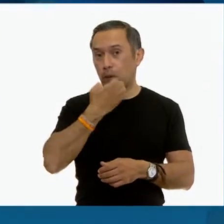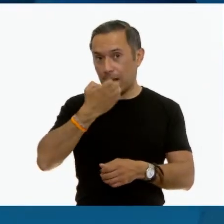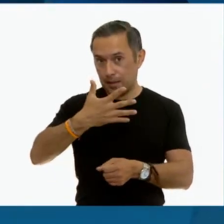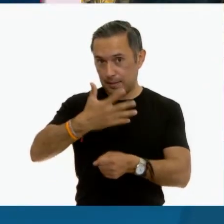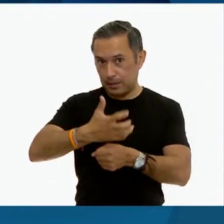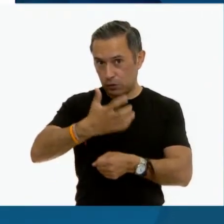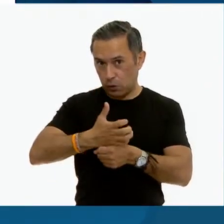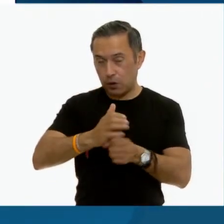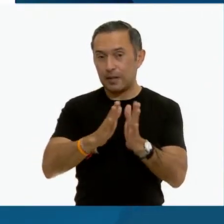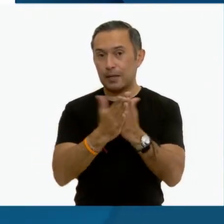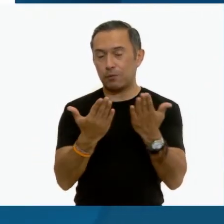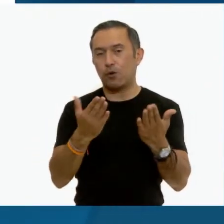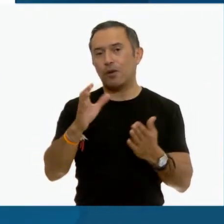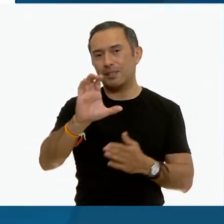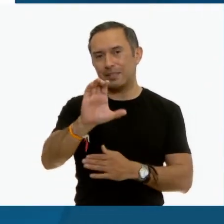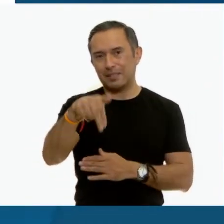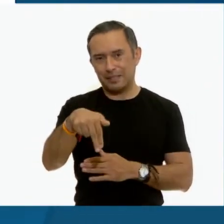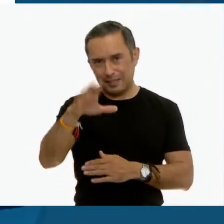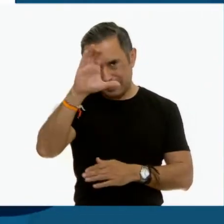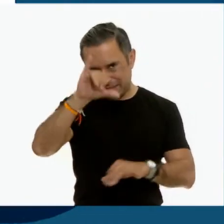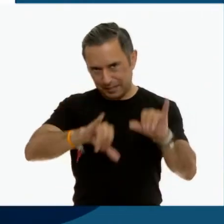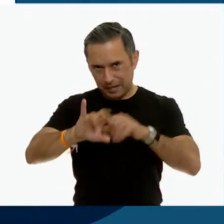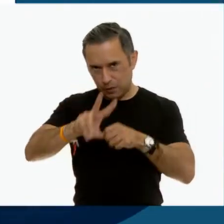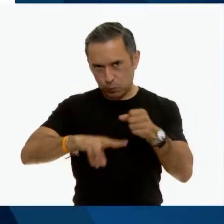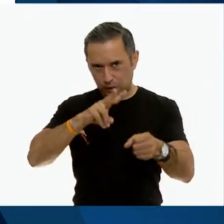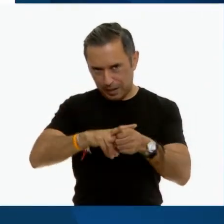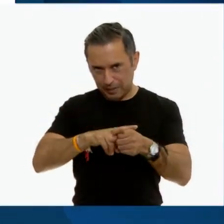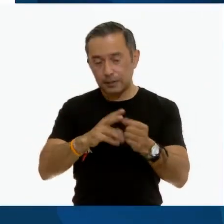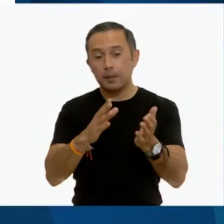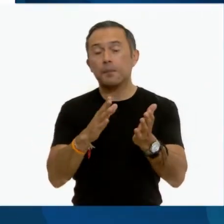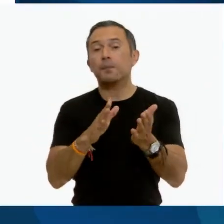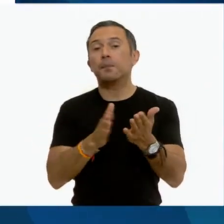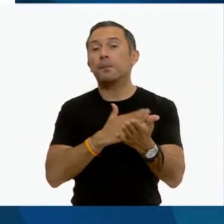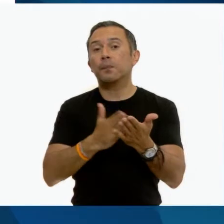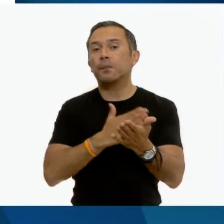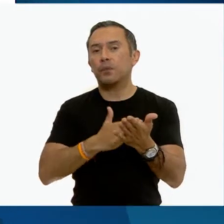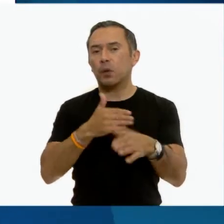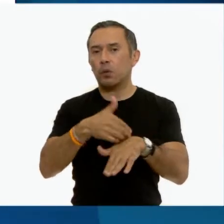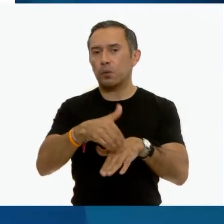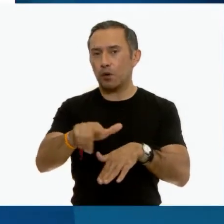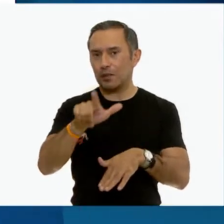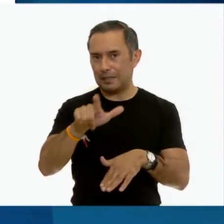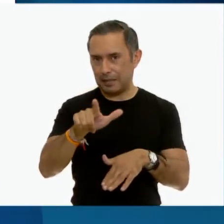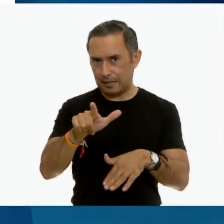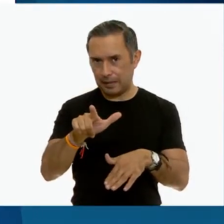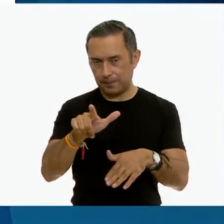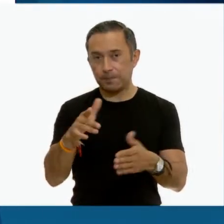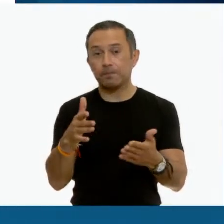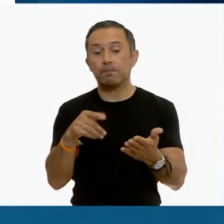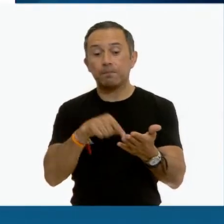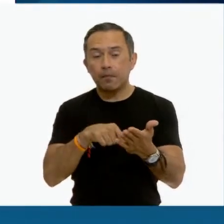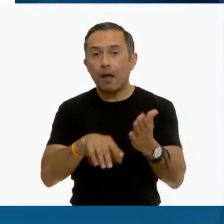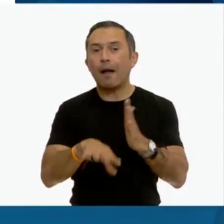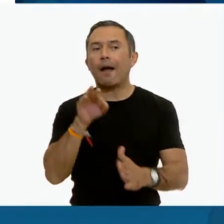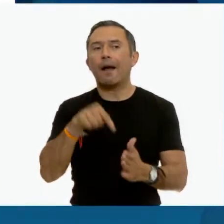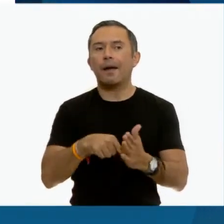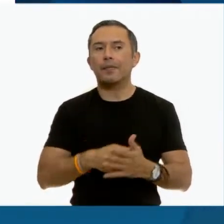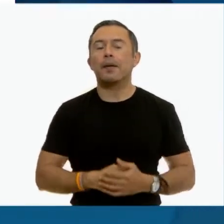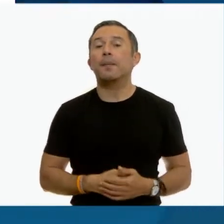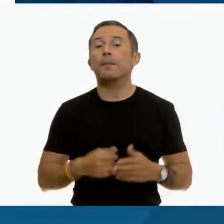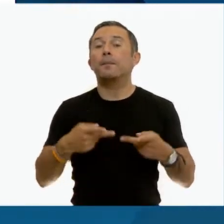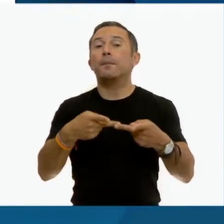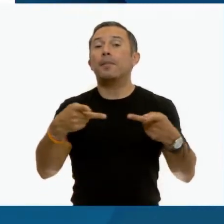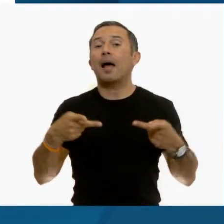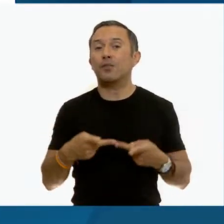Nos vamos a ir a la página 17 y ahí vamos a encontrar nuestro plato del bien comer.